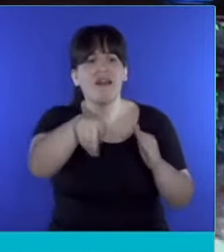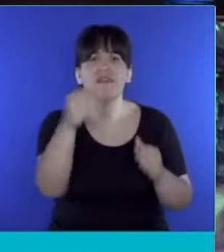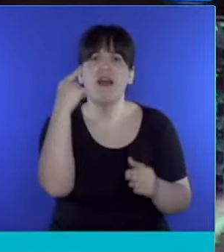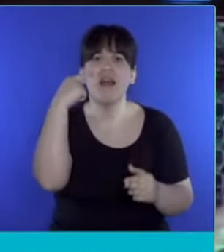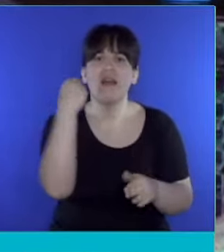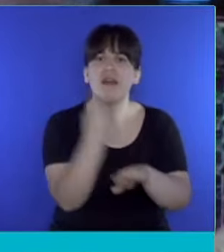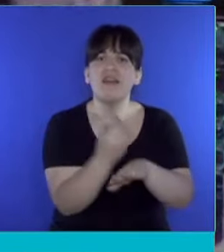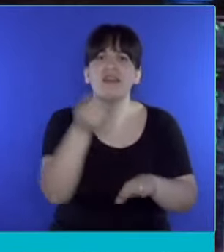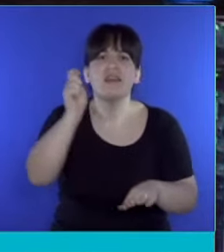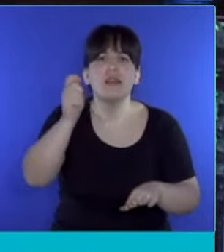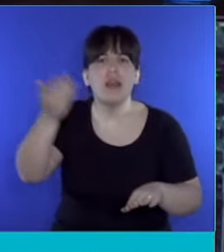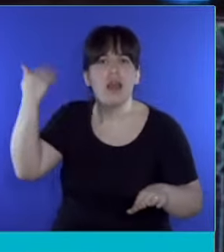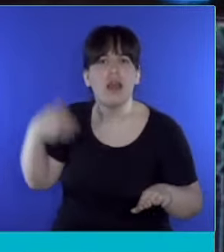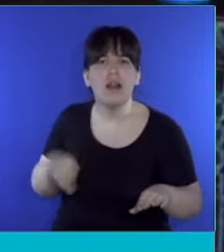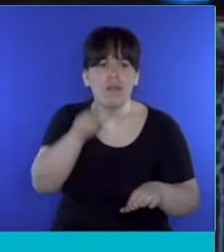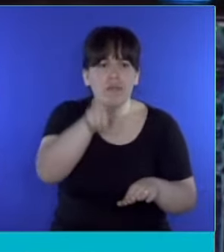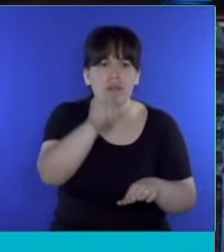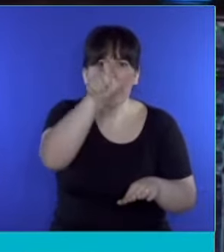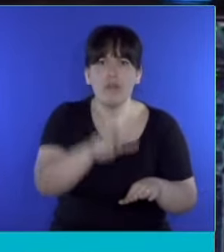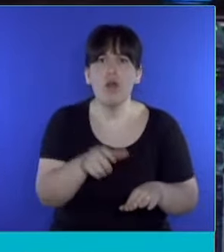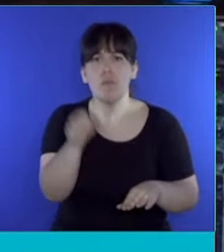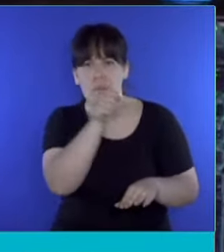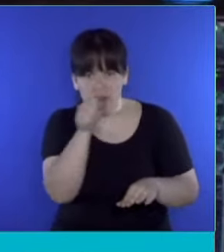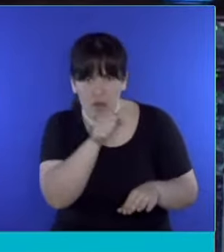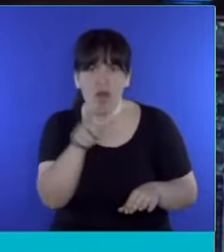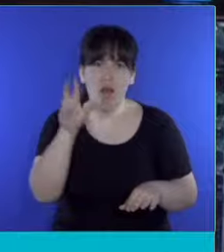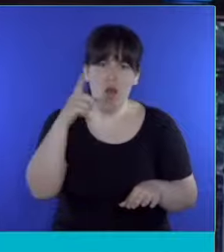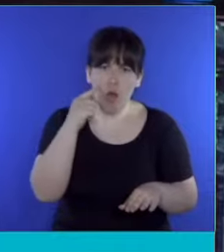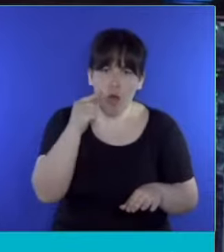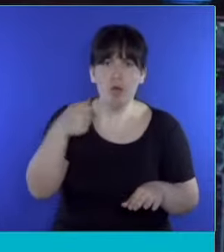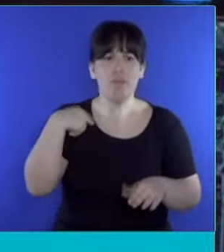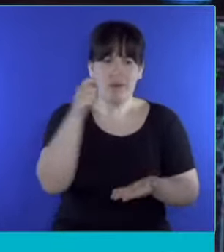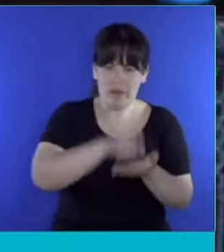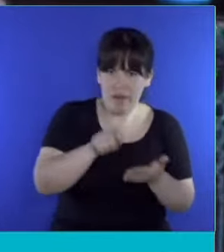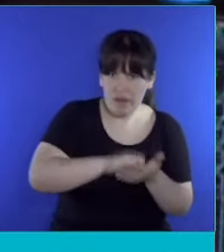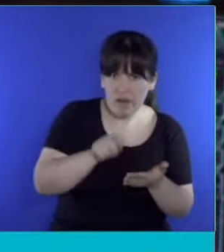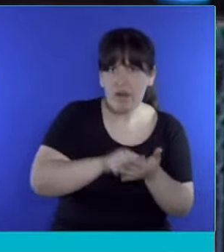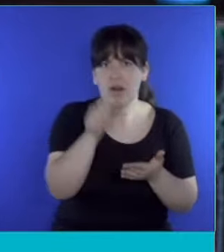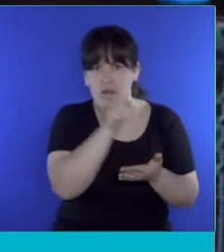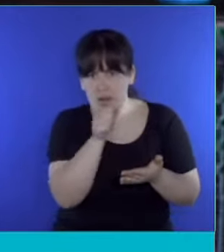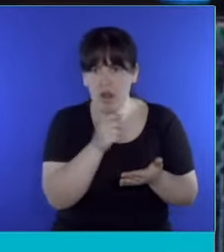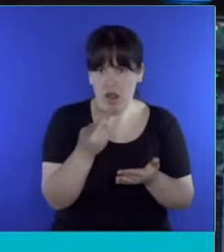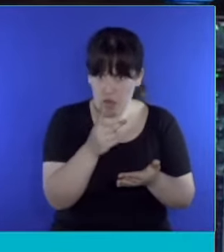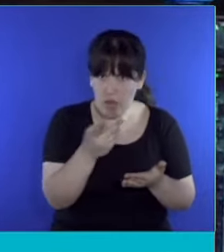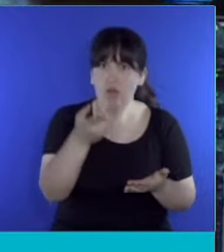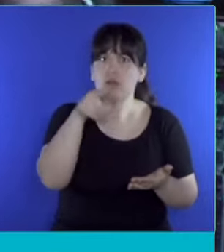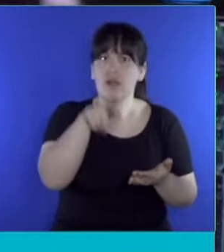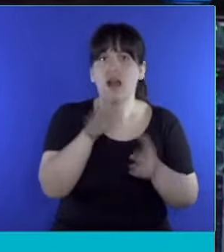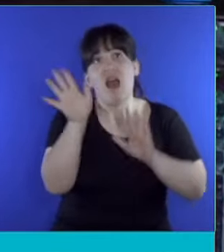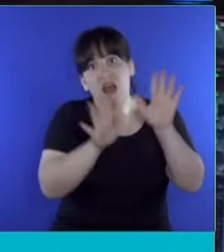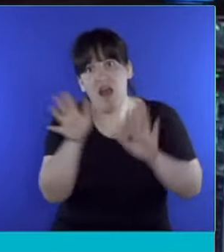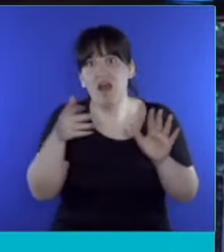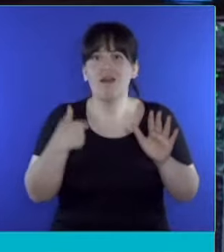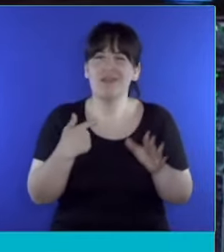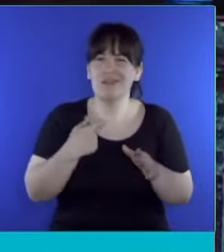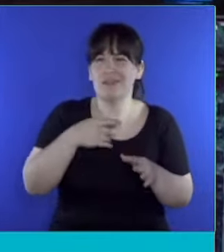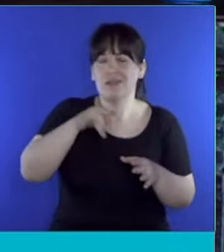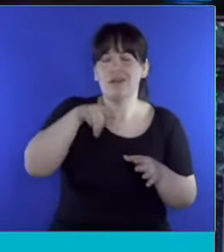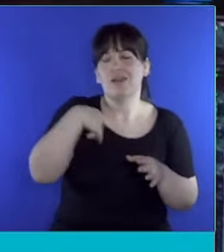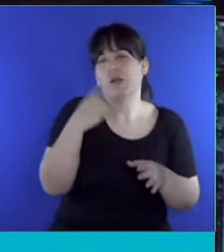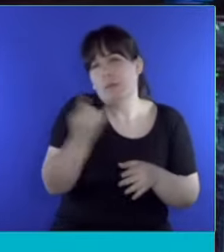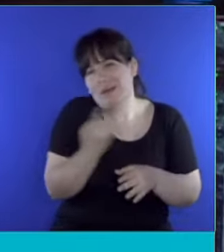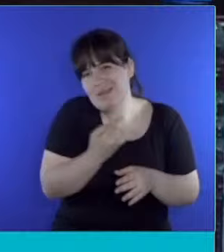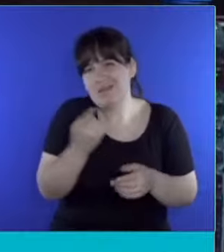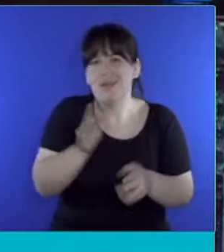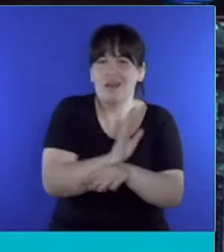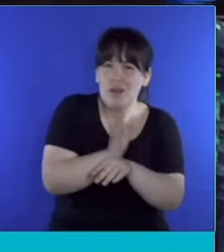historia de ese tipo que fue periodista, que fue escritor, que fue escritor y periodista, que a veces fue de ficción, que a veces